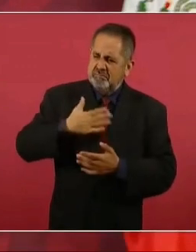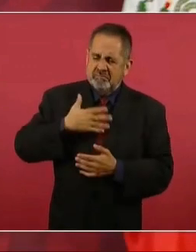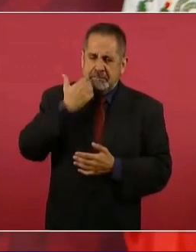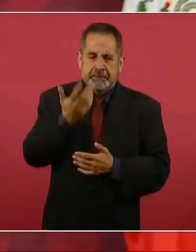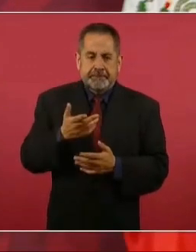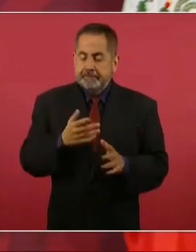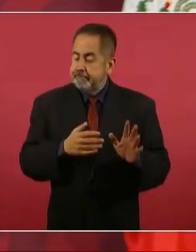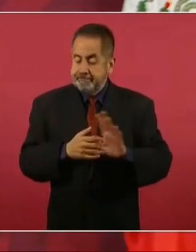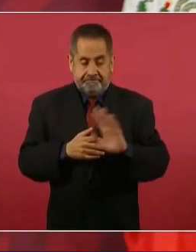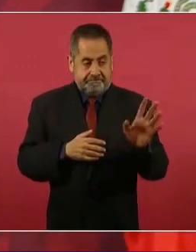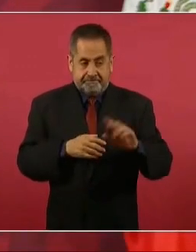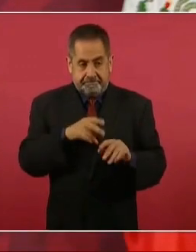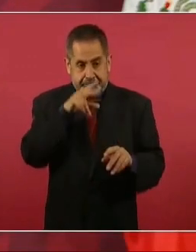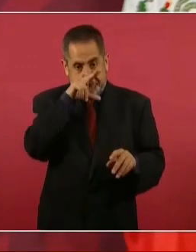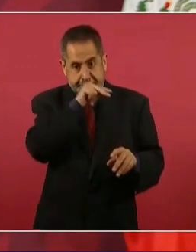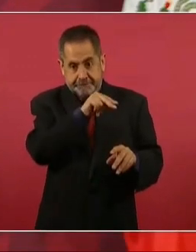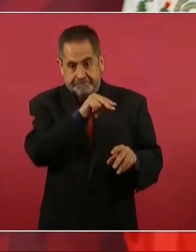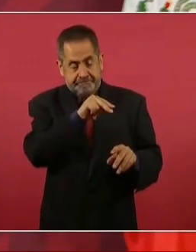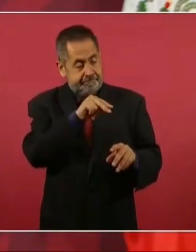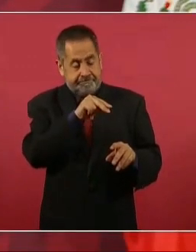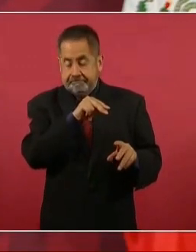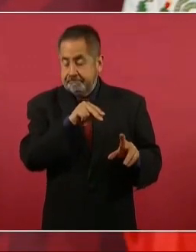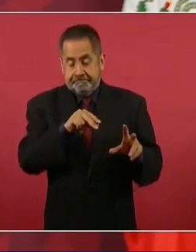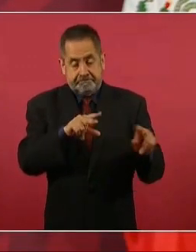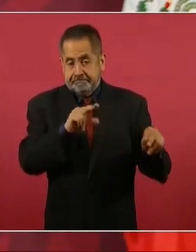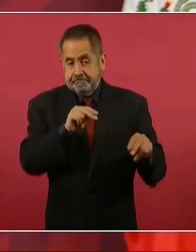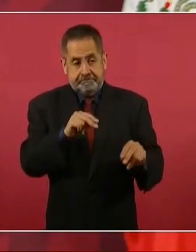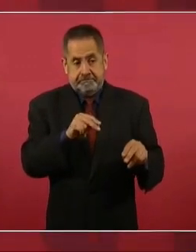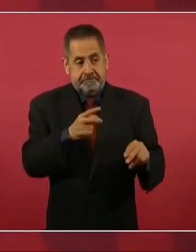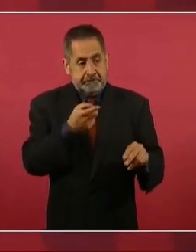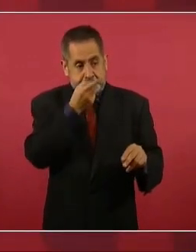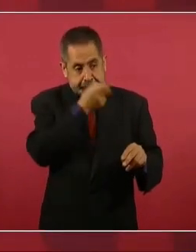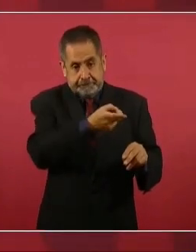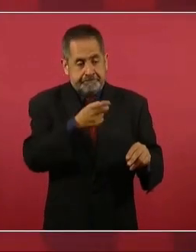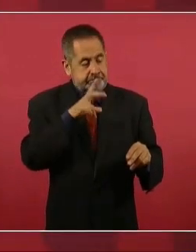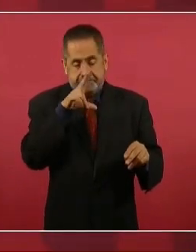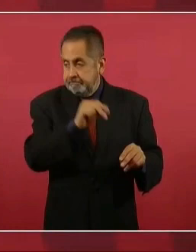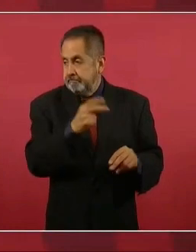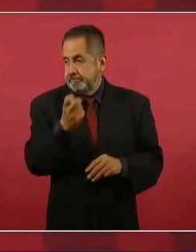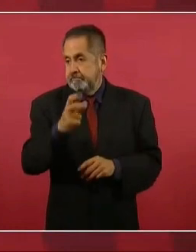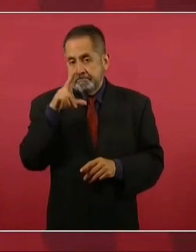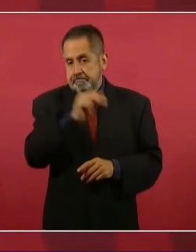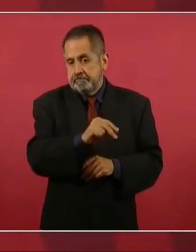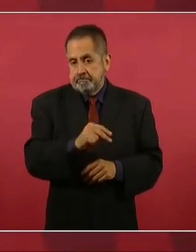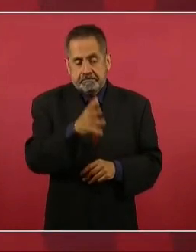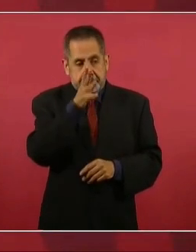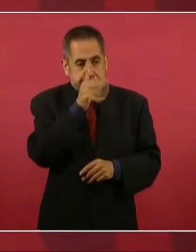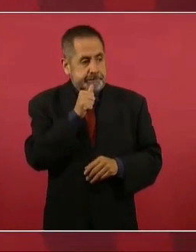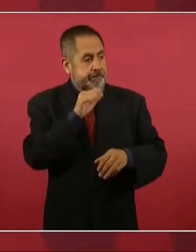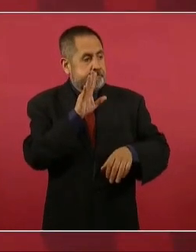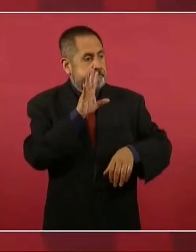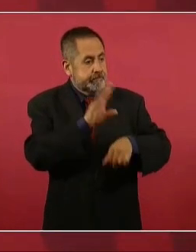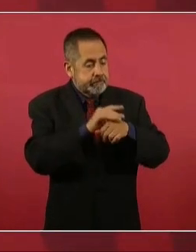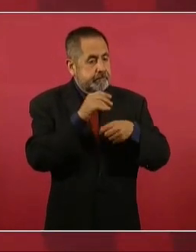Pues no, no es así, Sí, no se va a permitir.